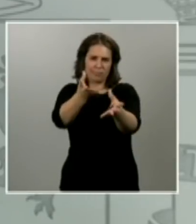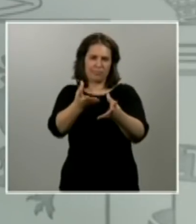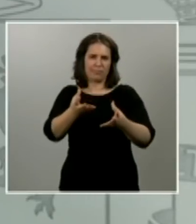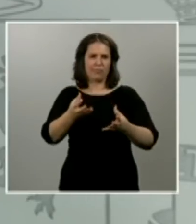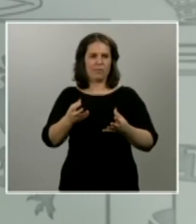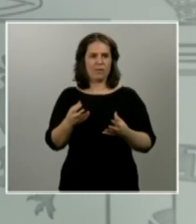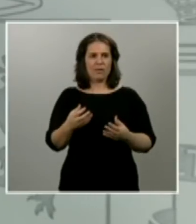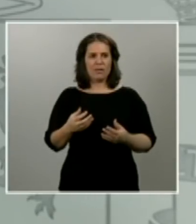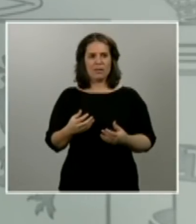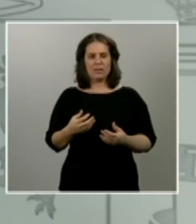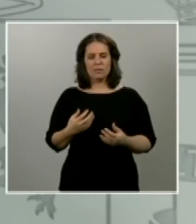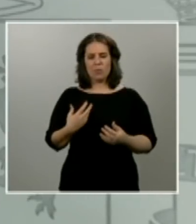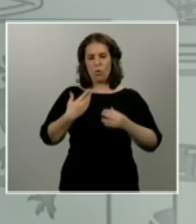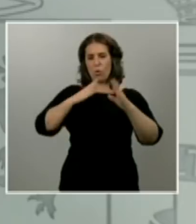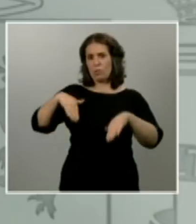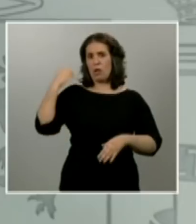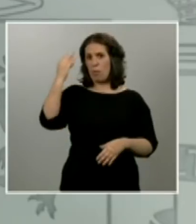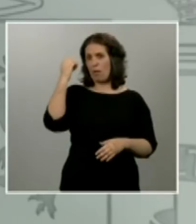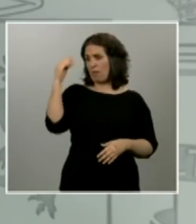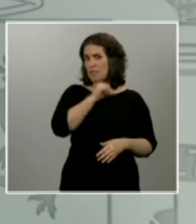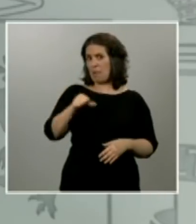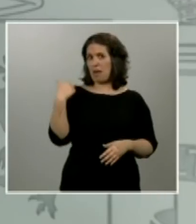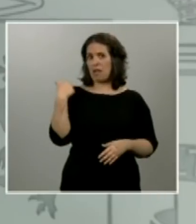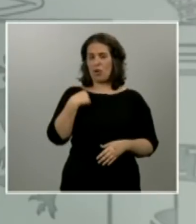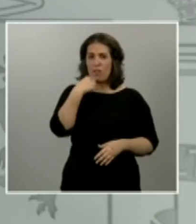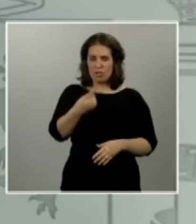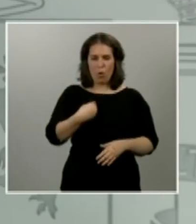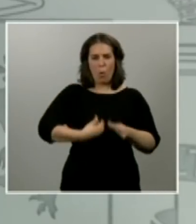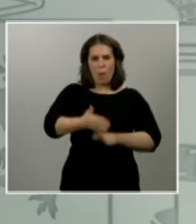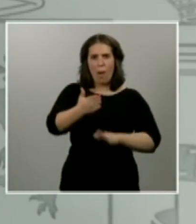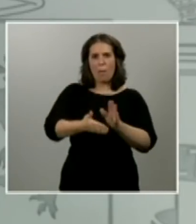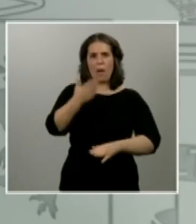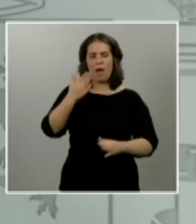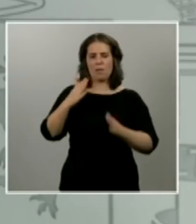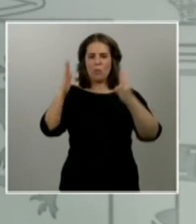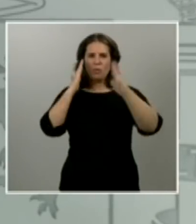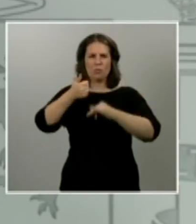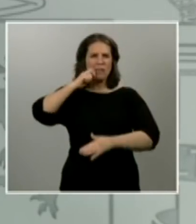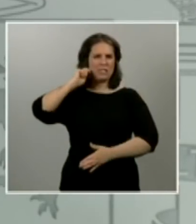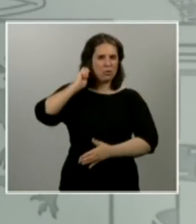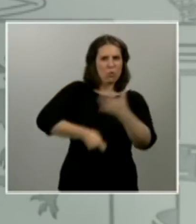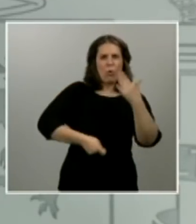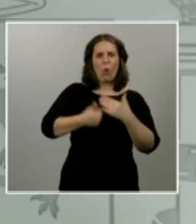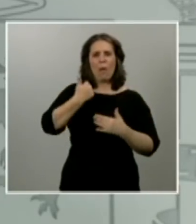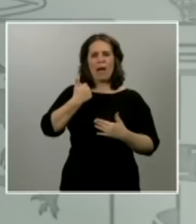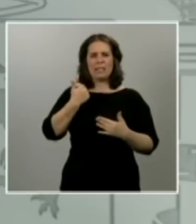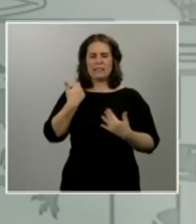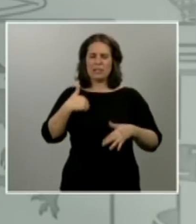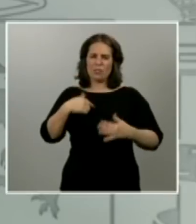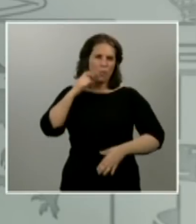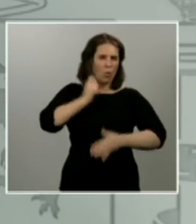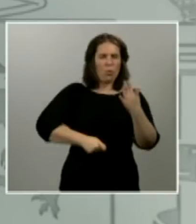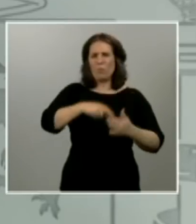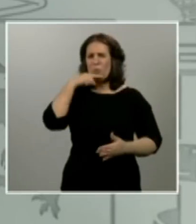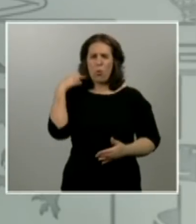nos aguardaban las horas más oscuras, las horas más duras, las horas más amargas. Cada día nos trae